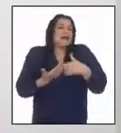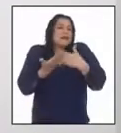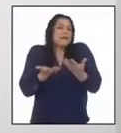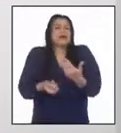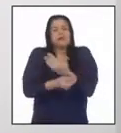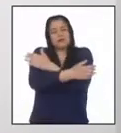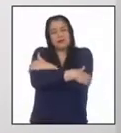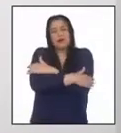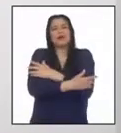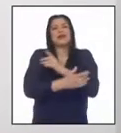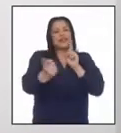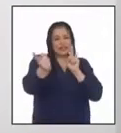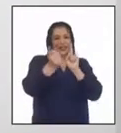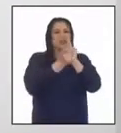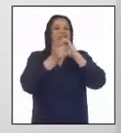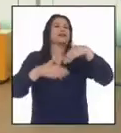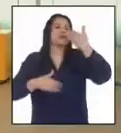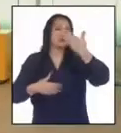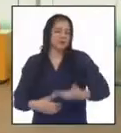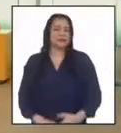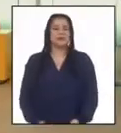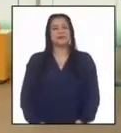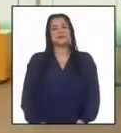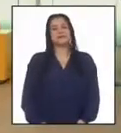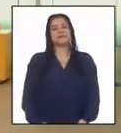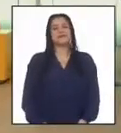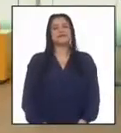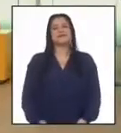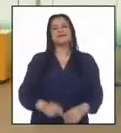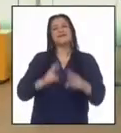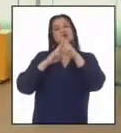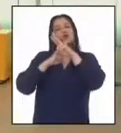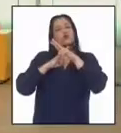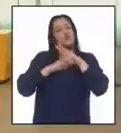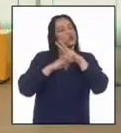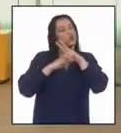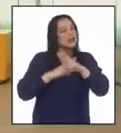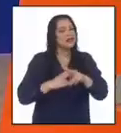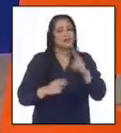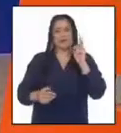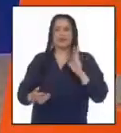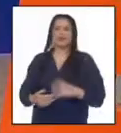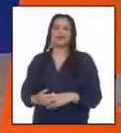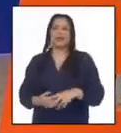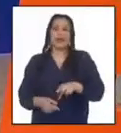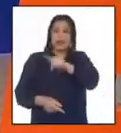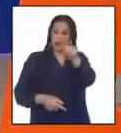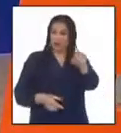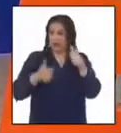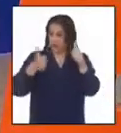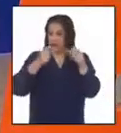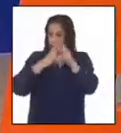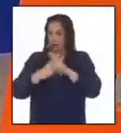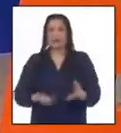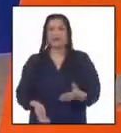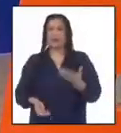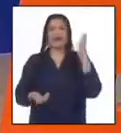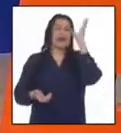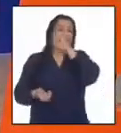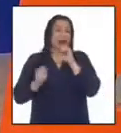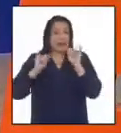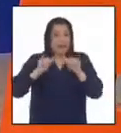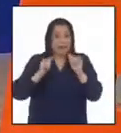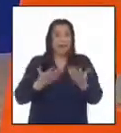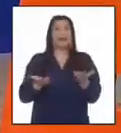mi cariño. Hasta una próxima oportunidad. Cuídese mucho, profesora. Y ustedes también. No se pierdan la